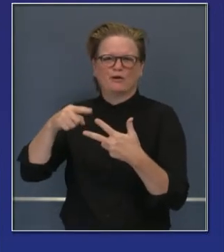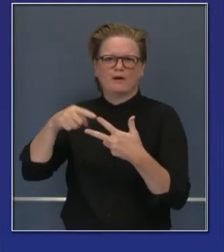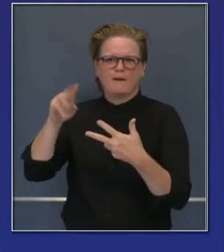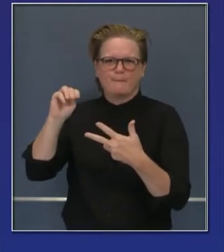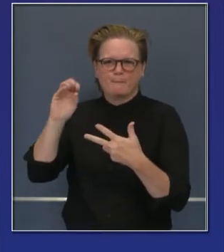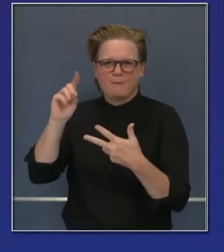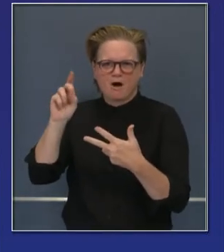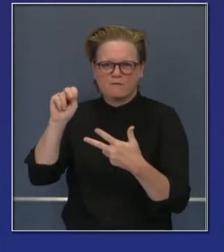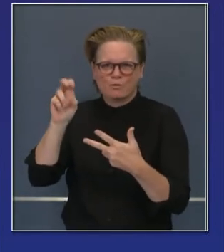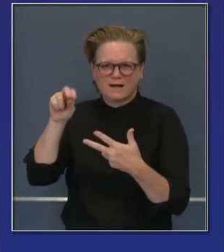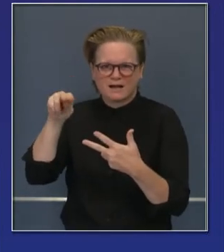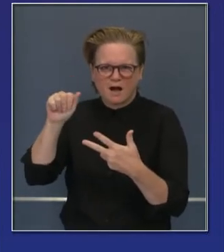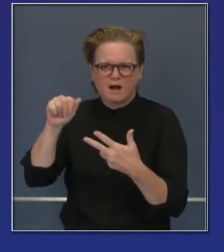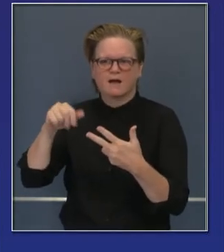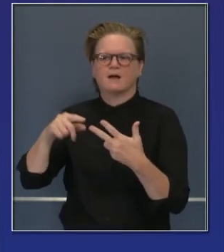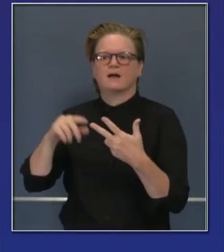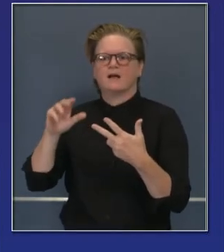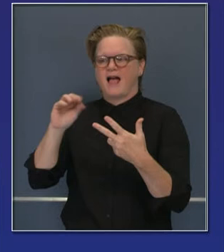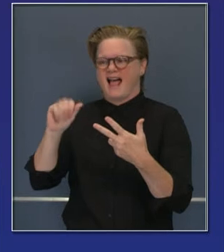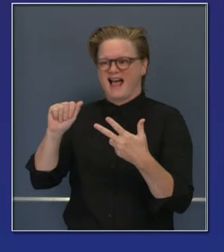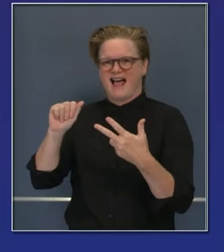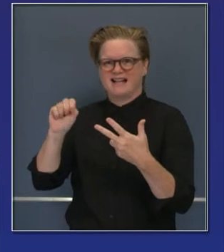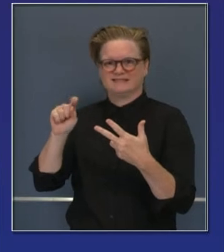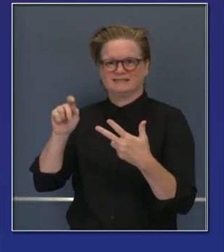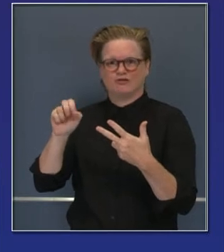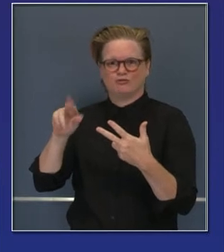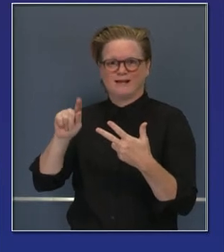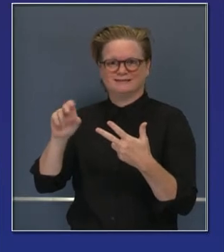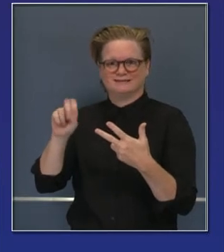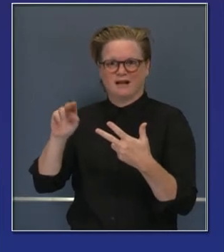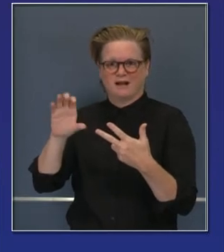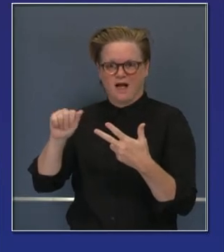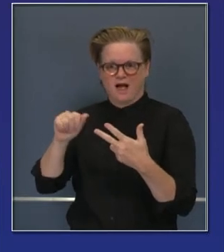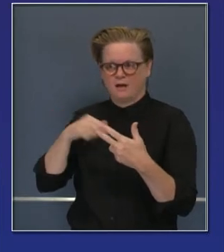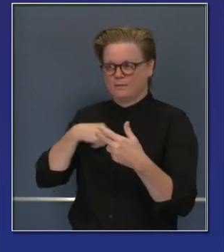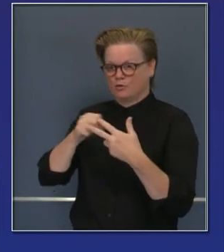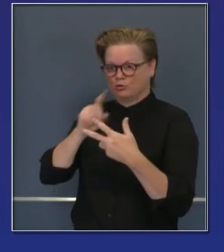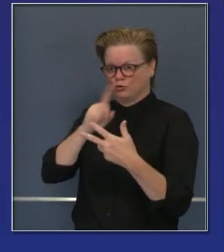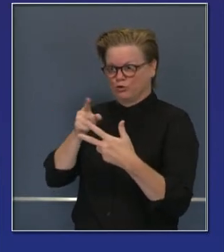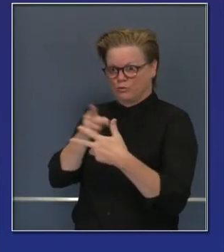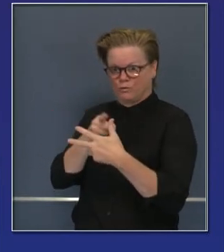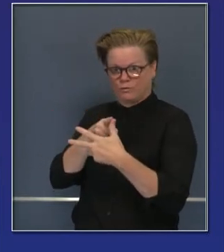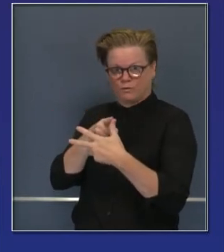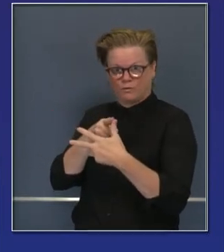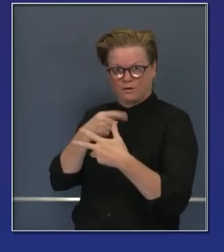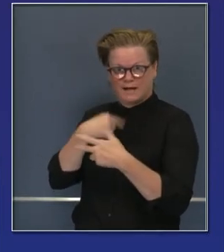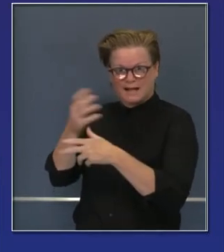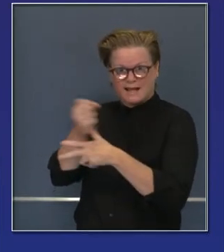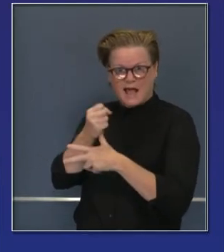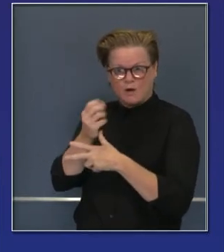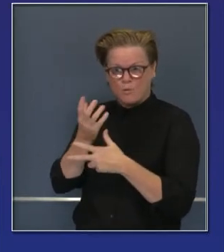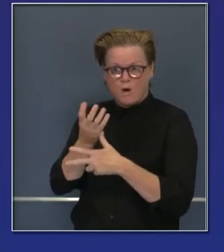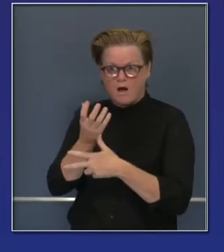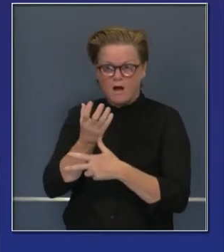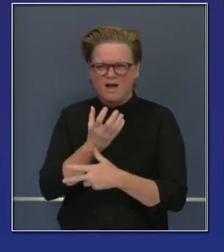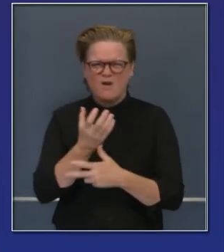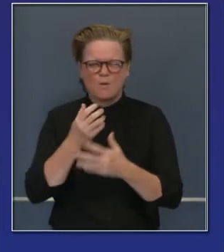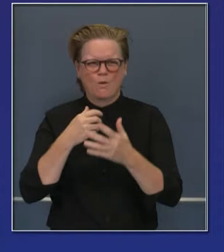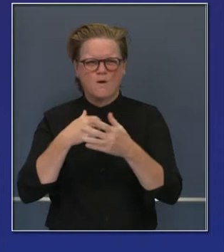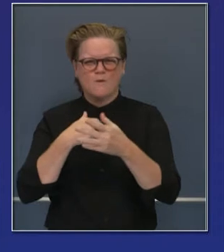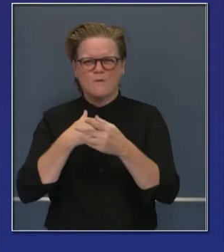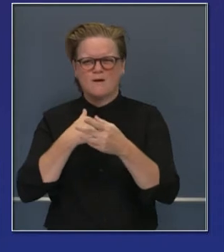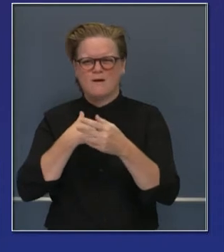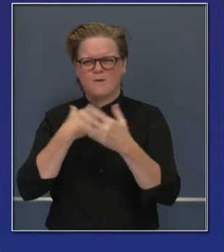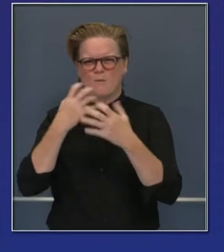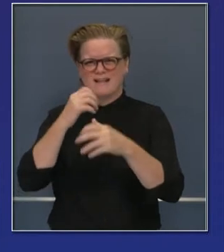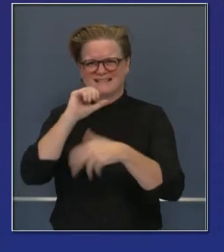necesitan dosificación de la primera fase. O por lo menos acceso a la distribución de estas vacunas. Y es por eso